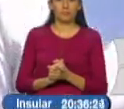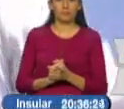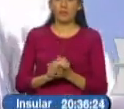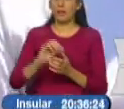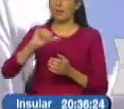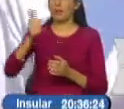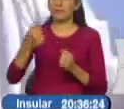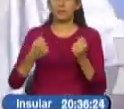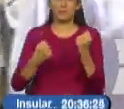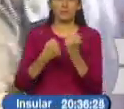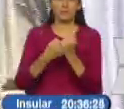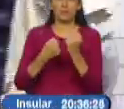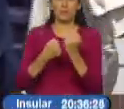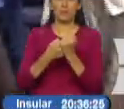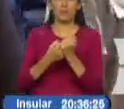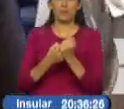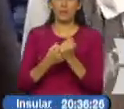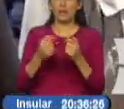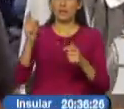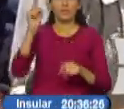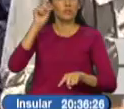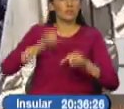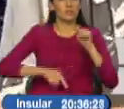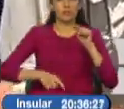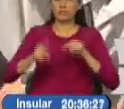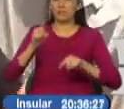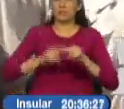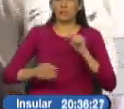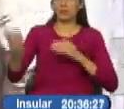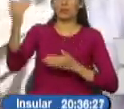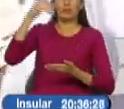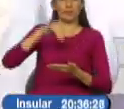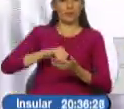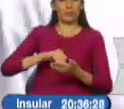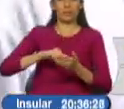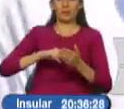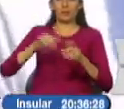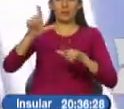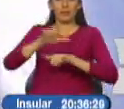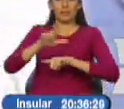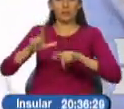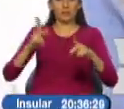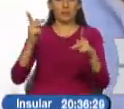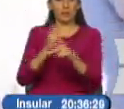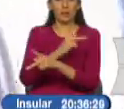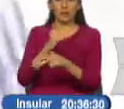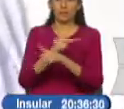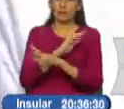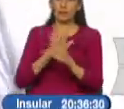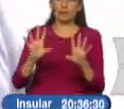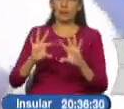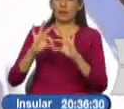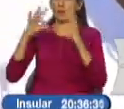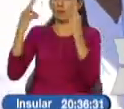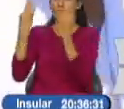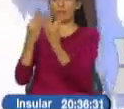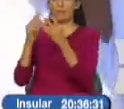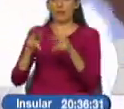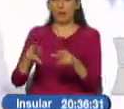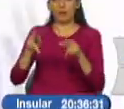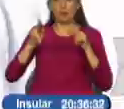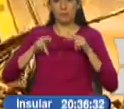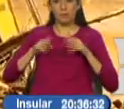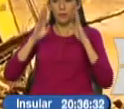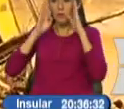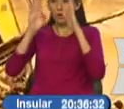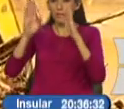es otro... No pueden volver ahí, es una zona de extremo peligro. Sí, y las personas, las familias que están aisladas estamos con puente aéreo entregándole asistencia